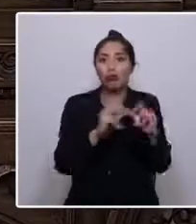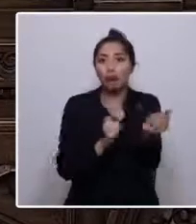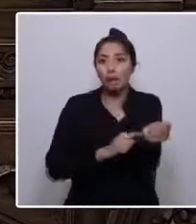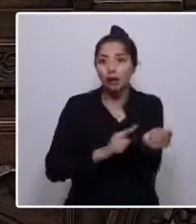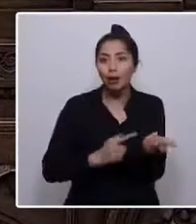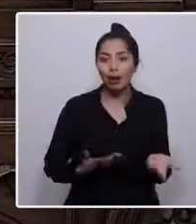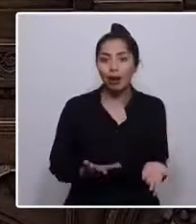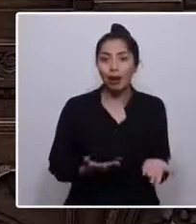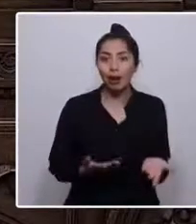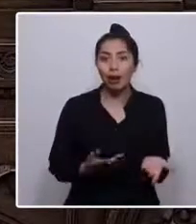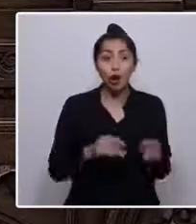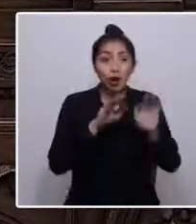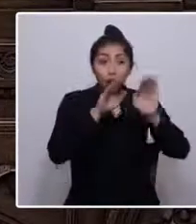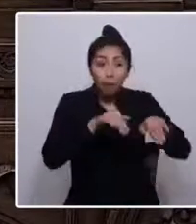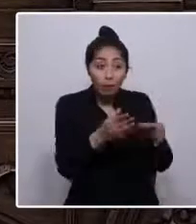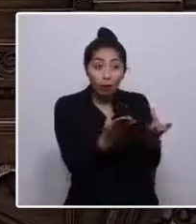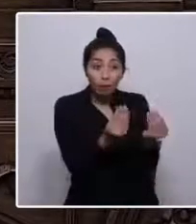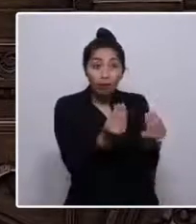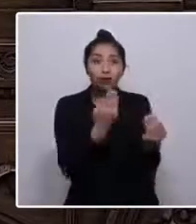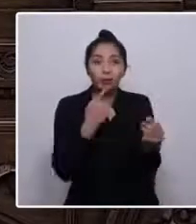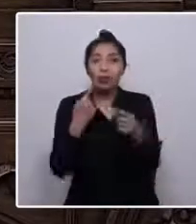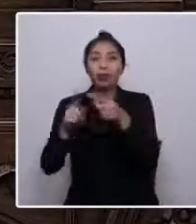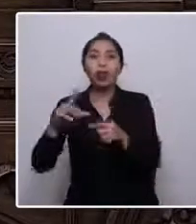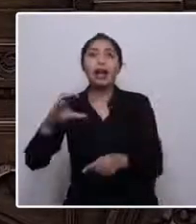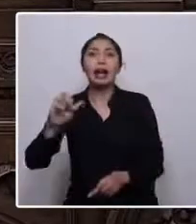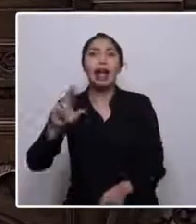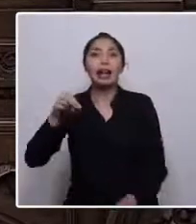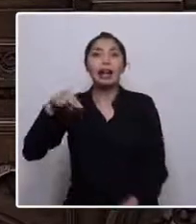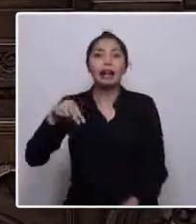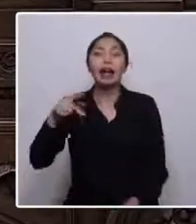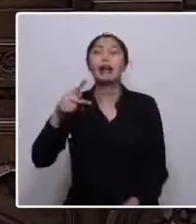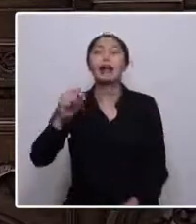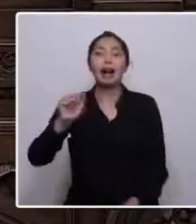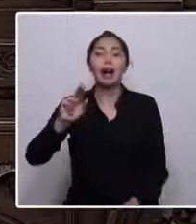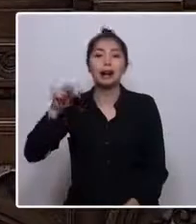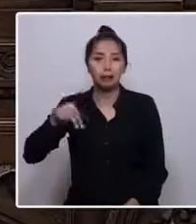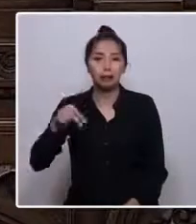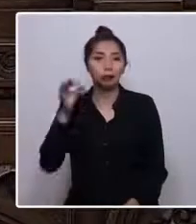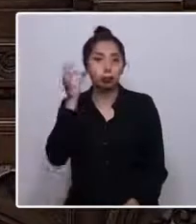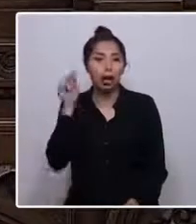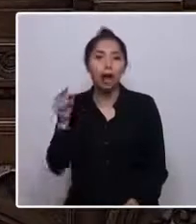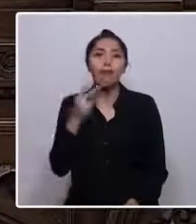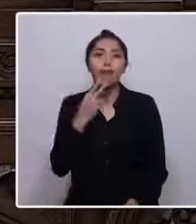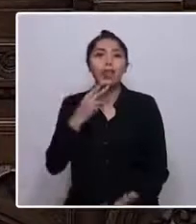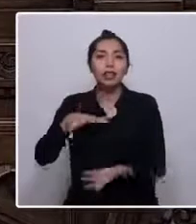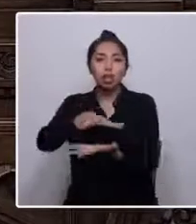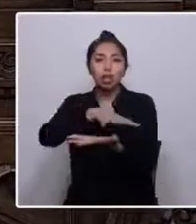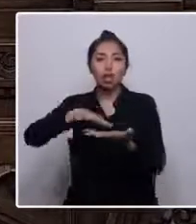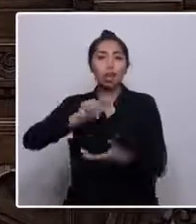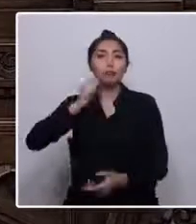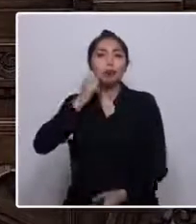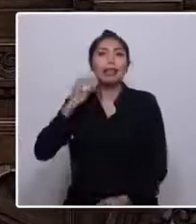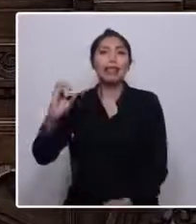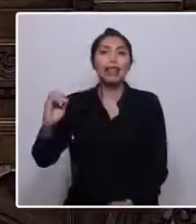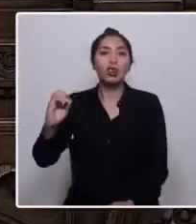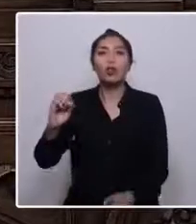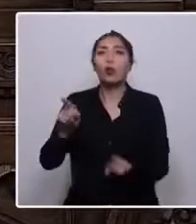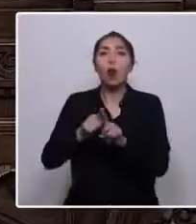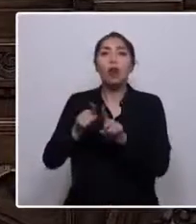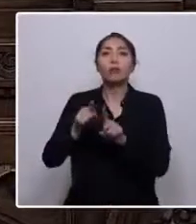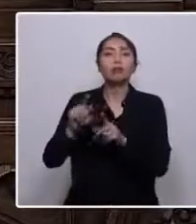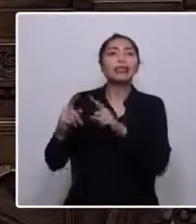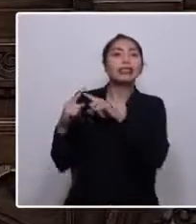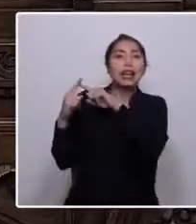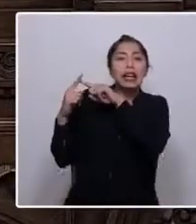miedos que tiene Héctor los tiene Karen. Ella vive en la zona cero, llamada también zona de sacrificio. Karen,